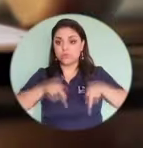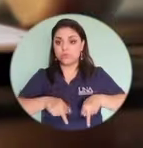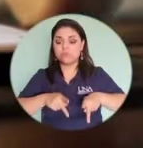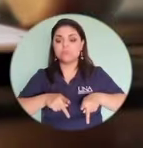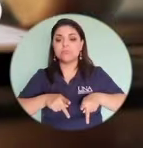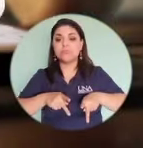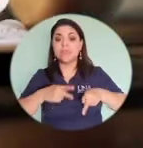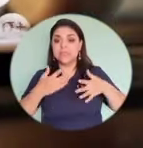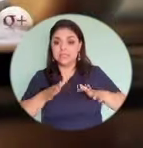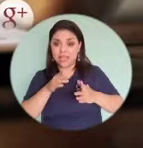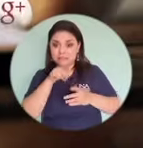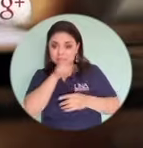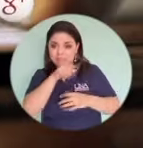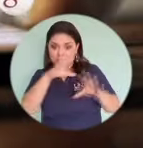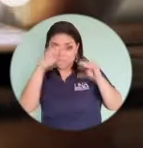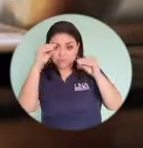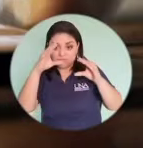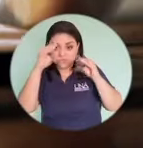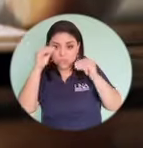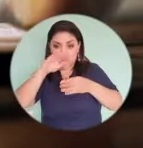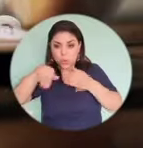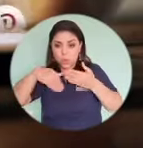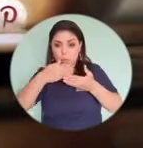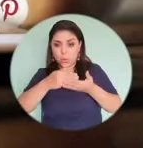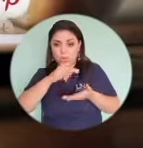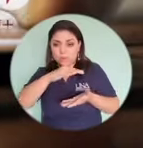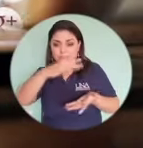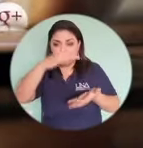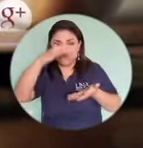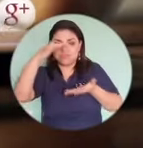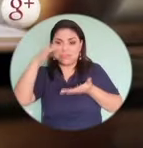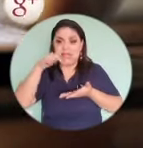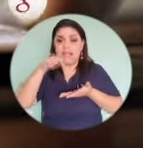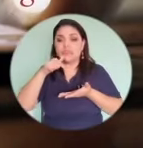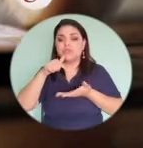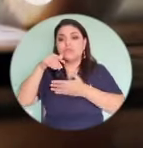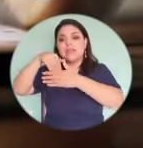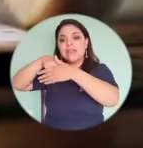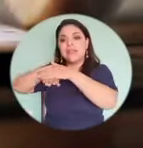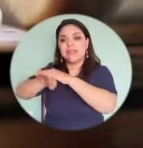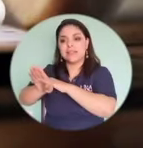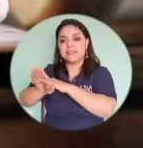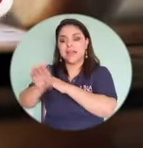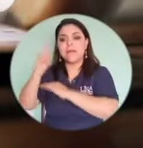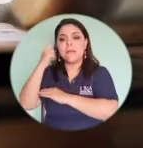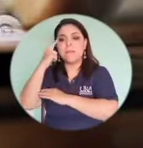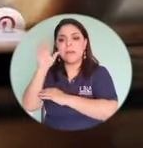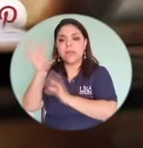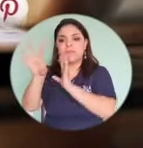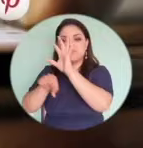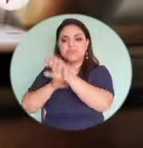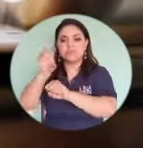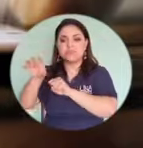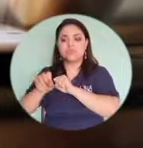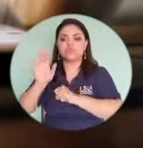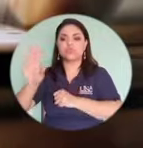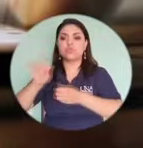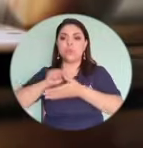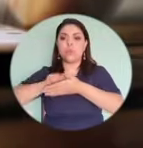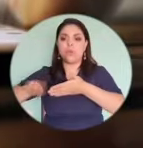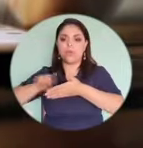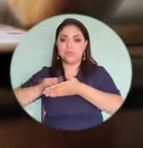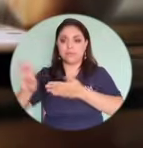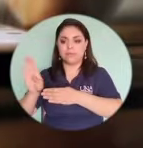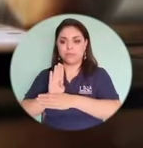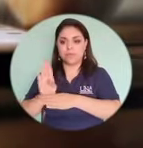esa información ellos entrar, ingresar y sabotear sus cuentas. El correo electrónico, ya lo dijimos antes, el